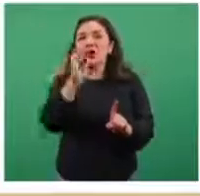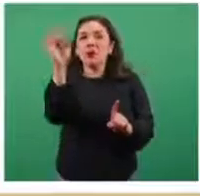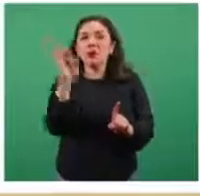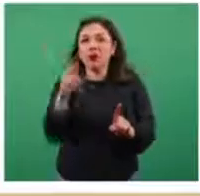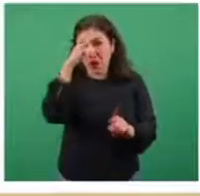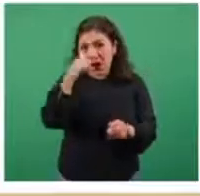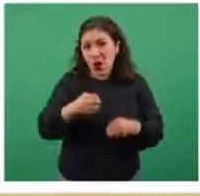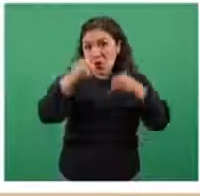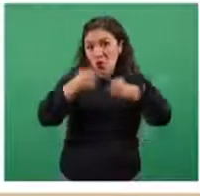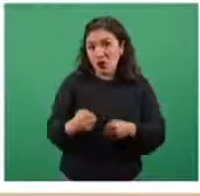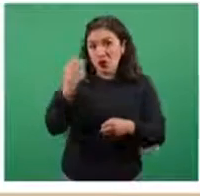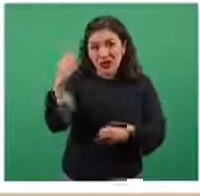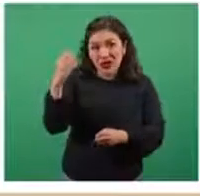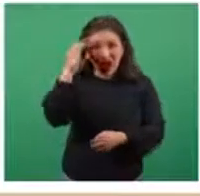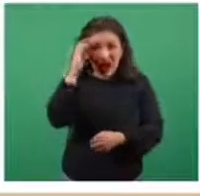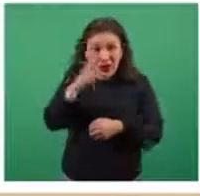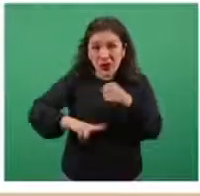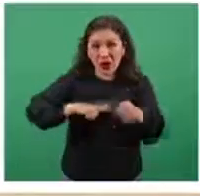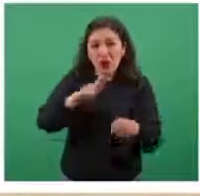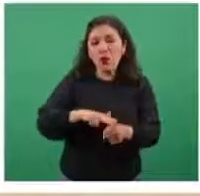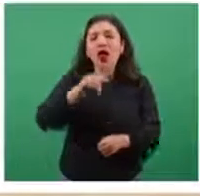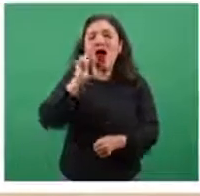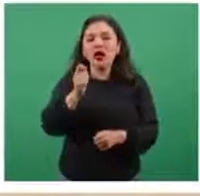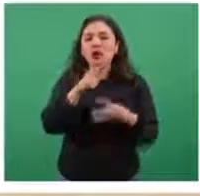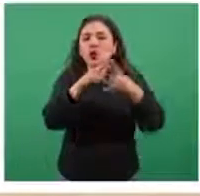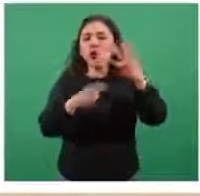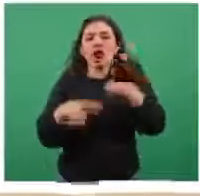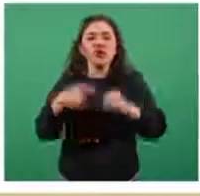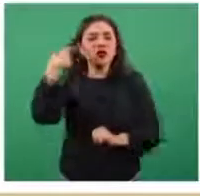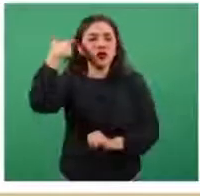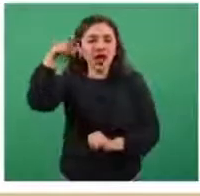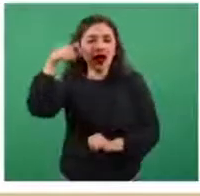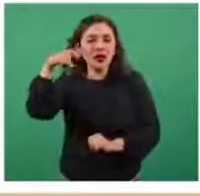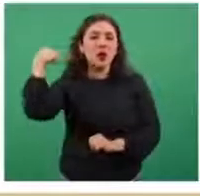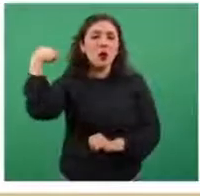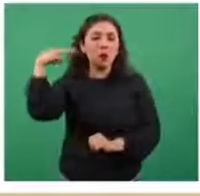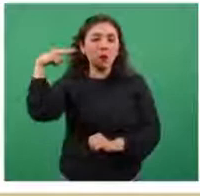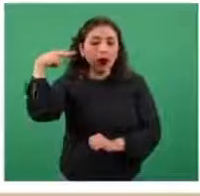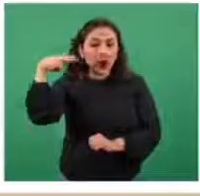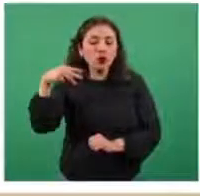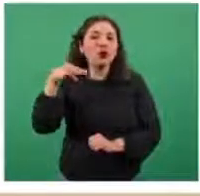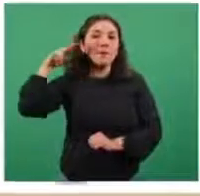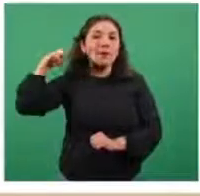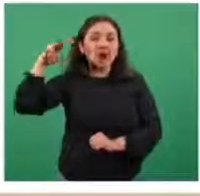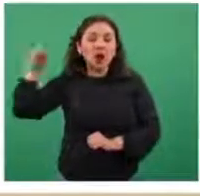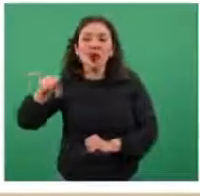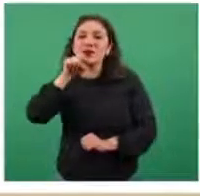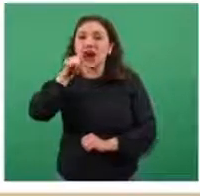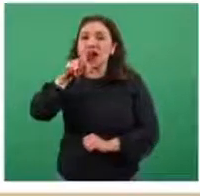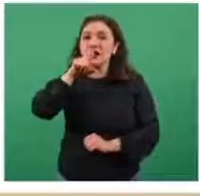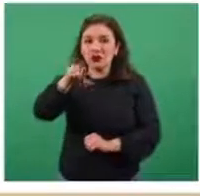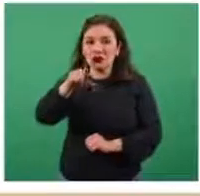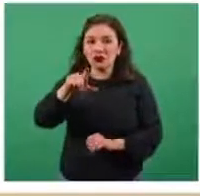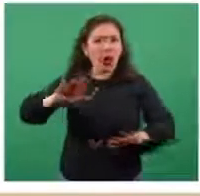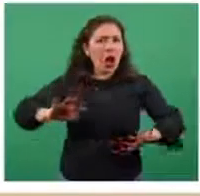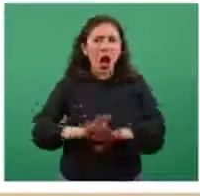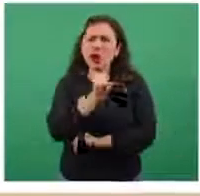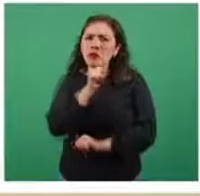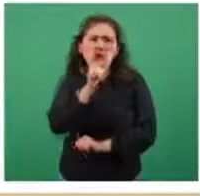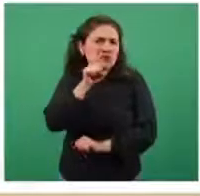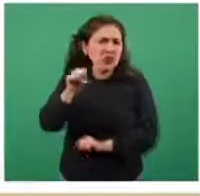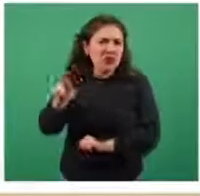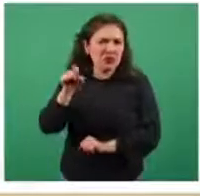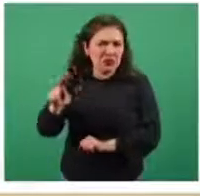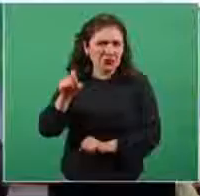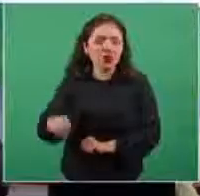para estas camas generales que son Querétaro, Veracruz, Michoacán y Jalisco, no existe cambio en estos